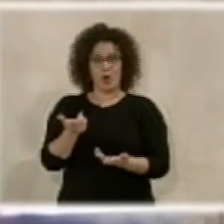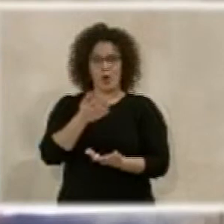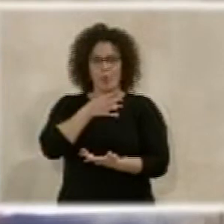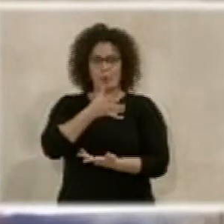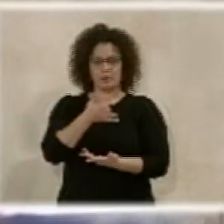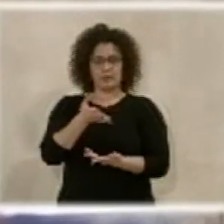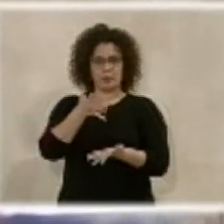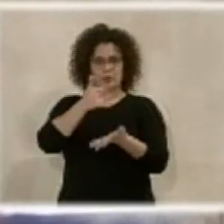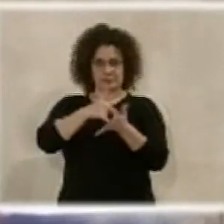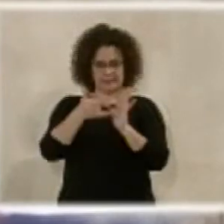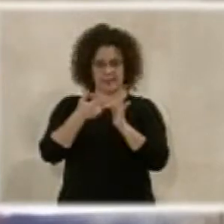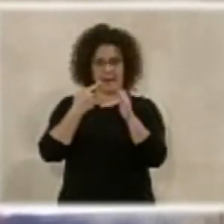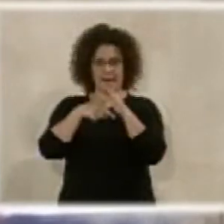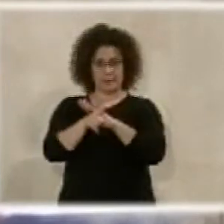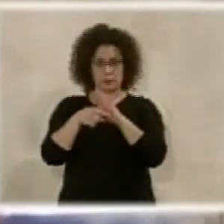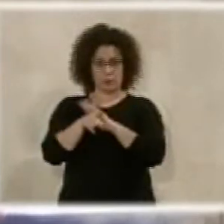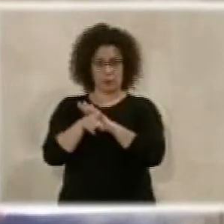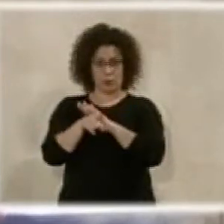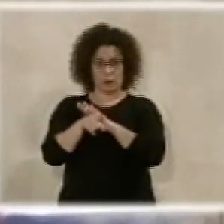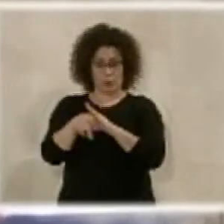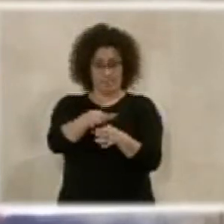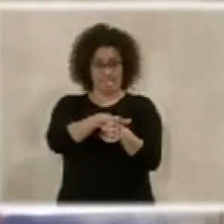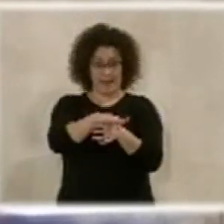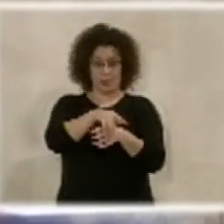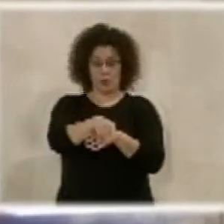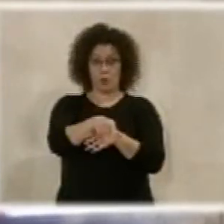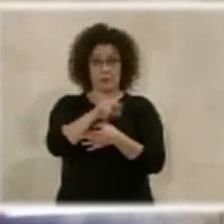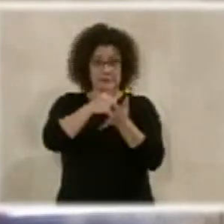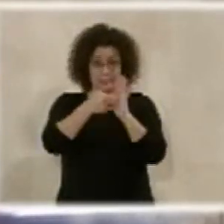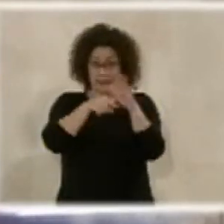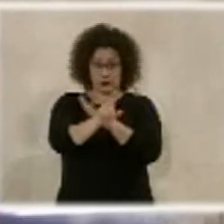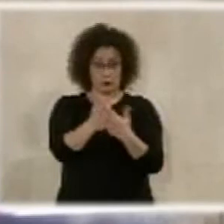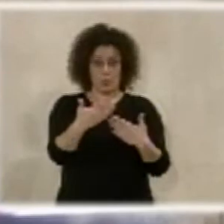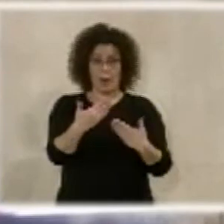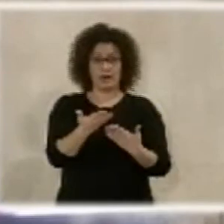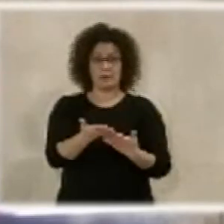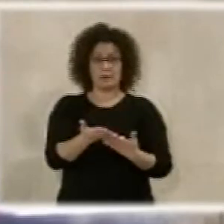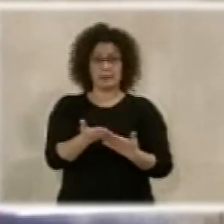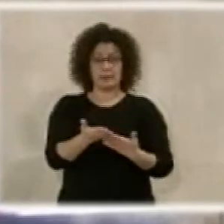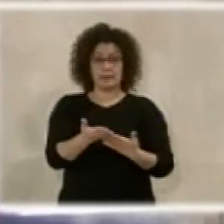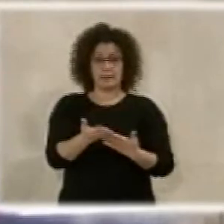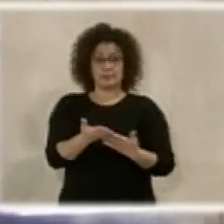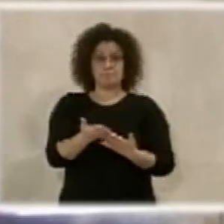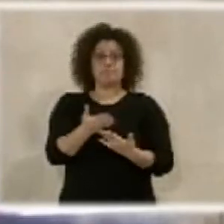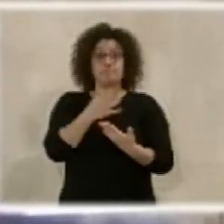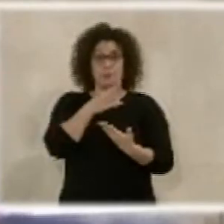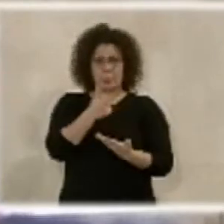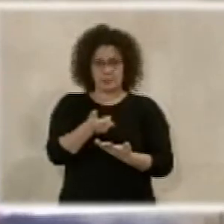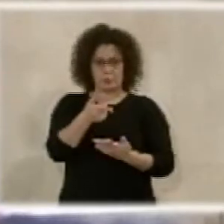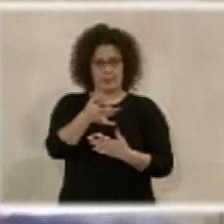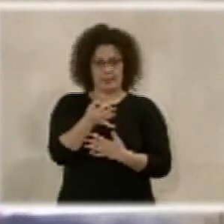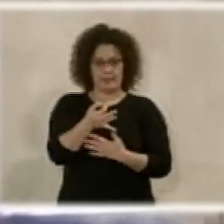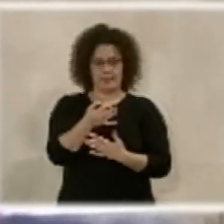sistema de gestión que tiene el barrio no tiene sistema de gestión y entonces hay que plantear